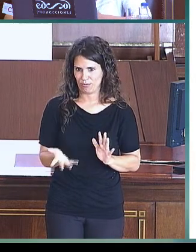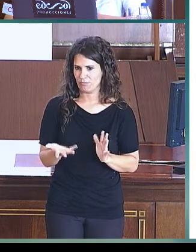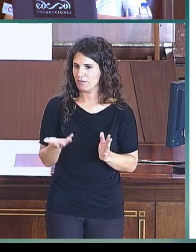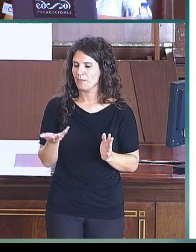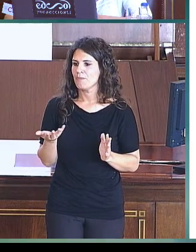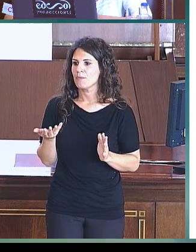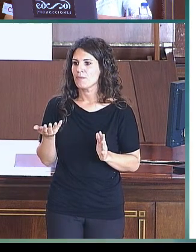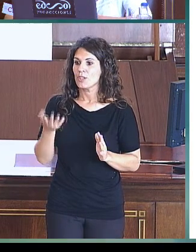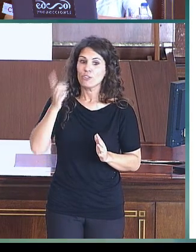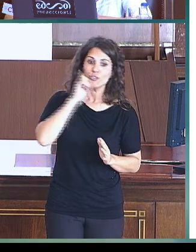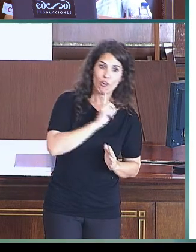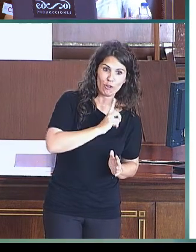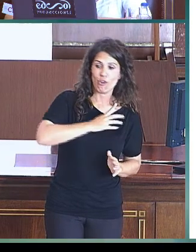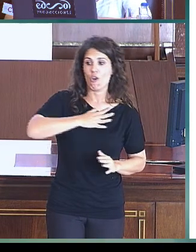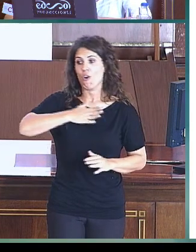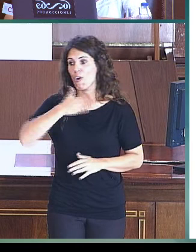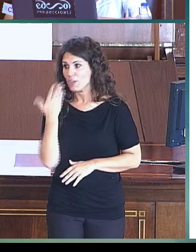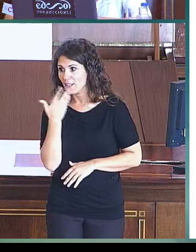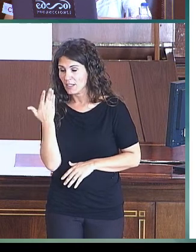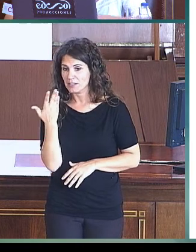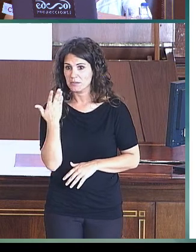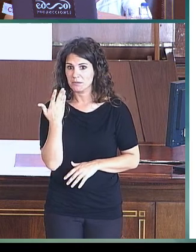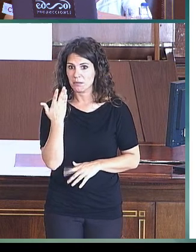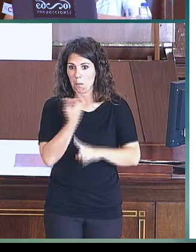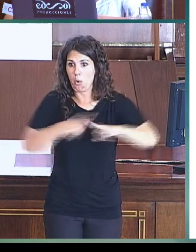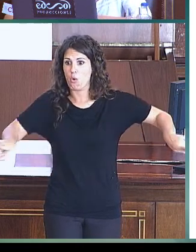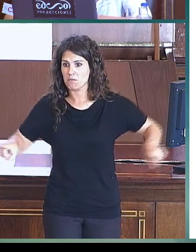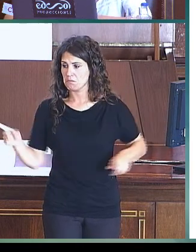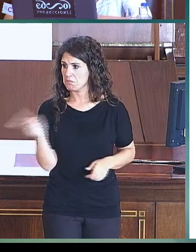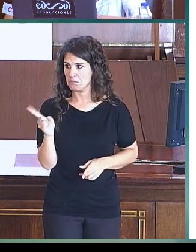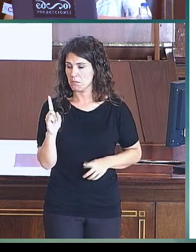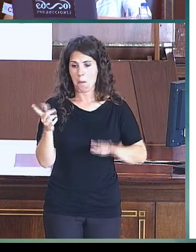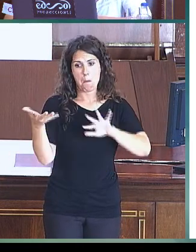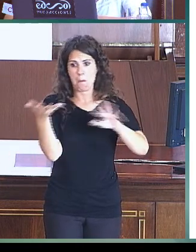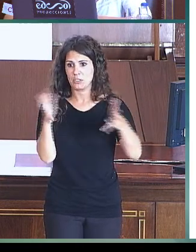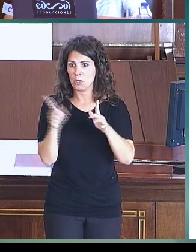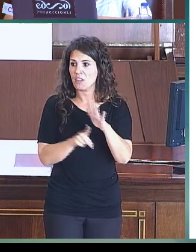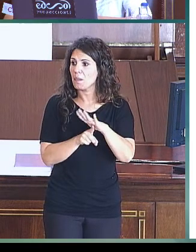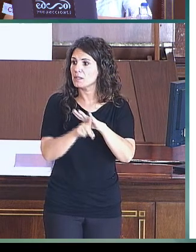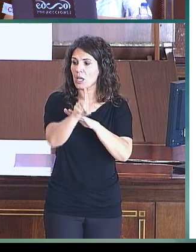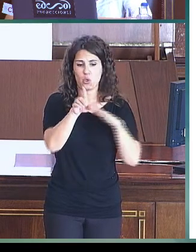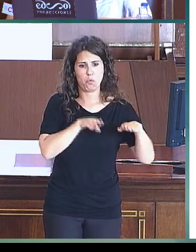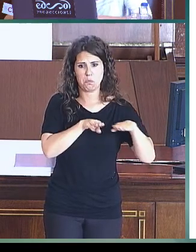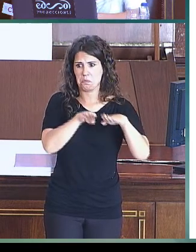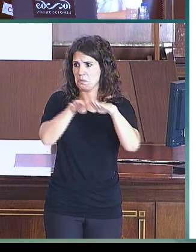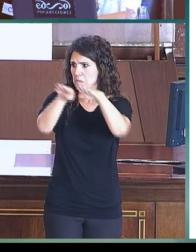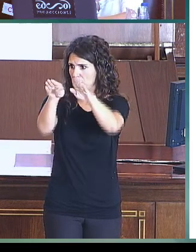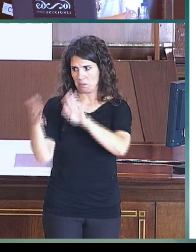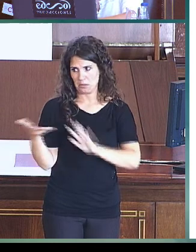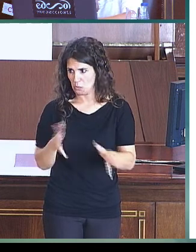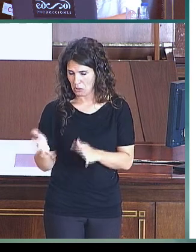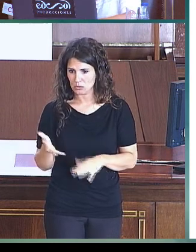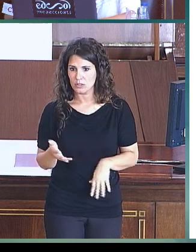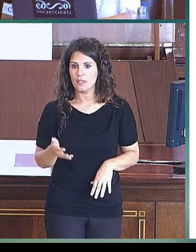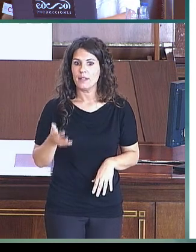tanto sordos como oyentes no muestran diferencias significativas, muestran un patrón similar de desarrollo. Y, cuanto a las